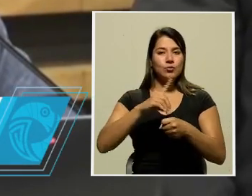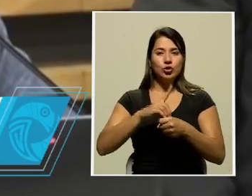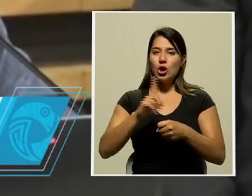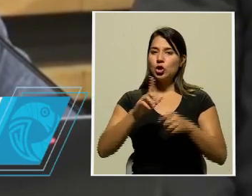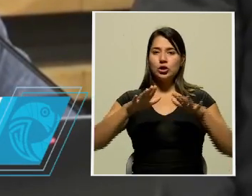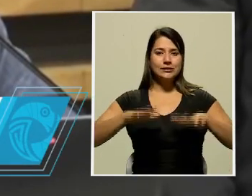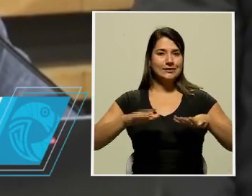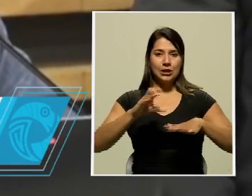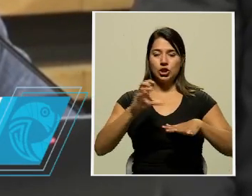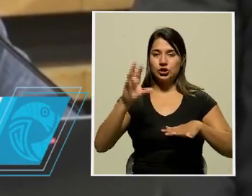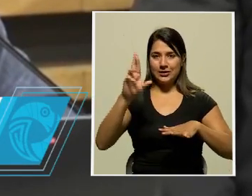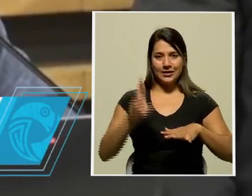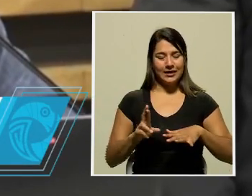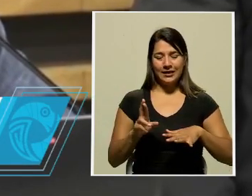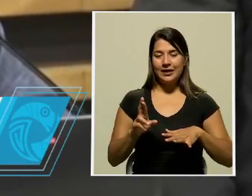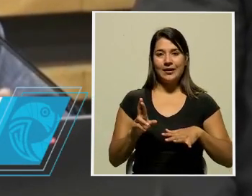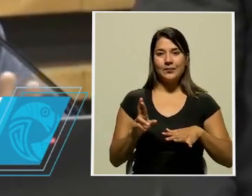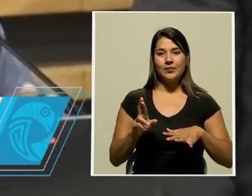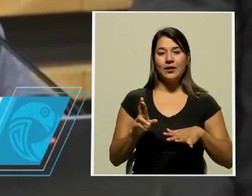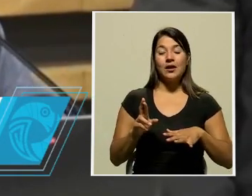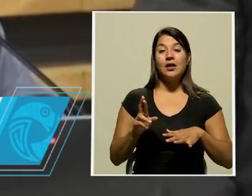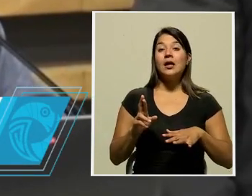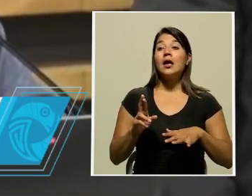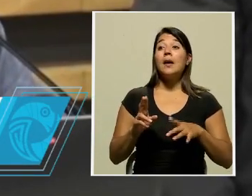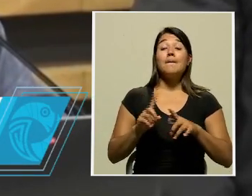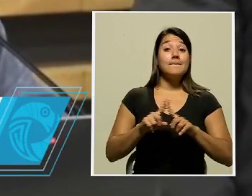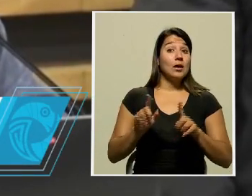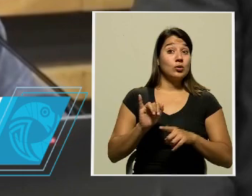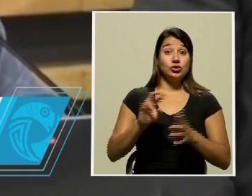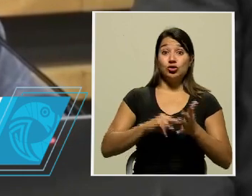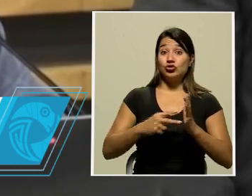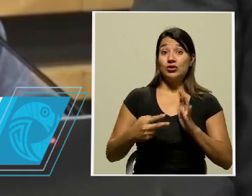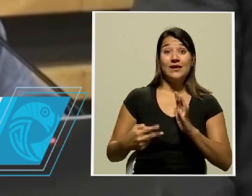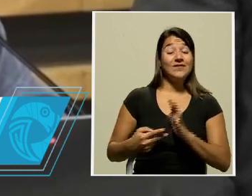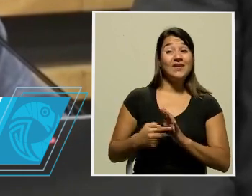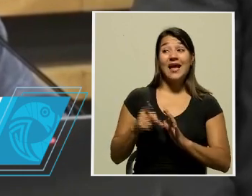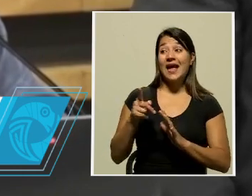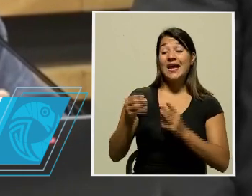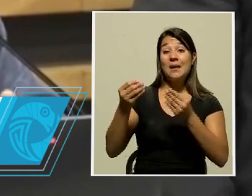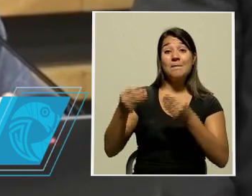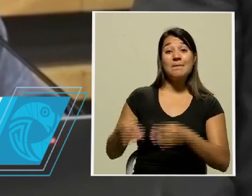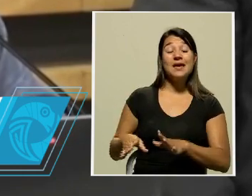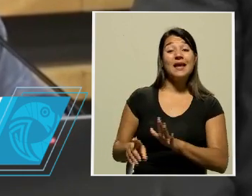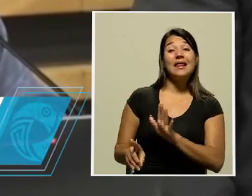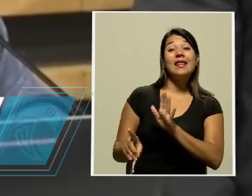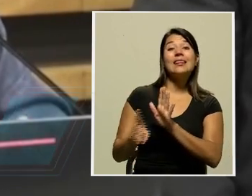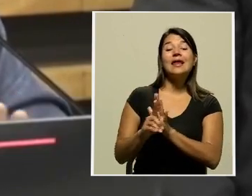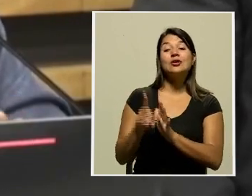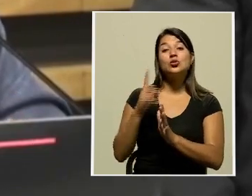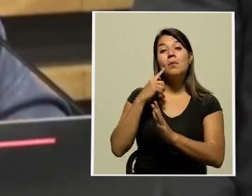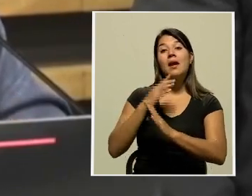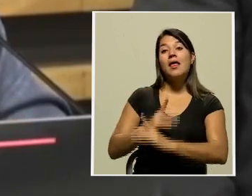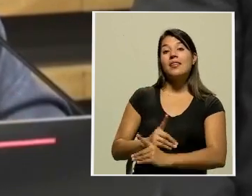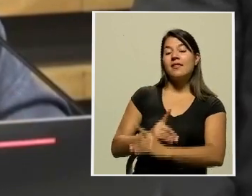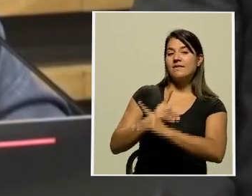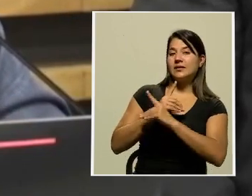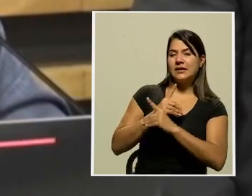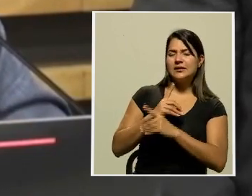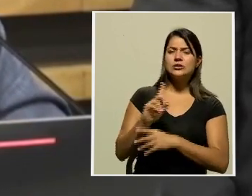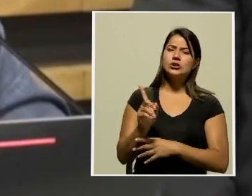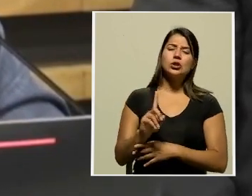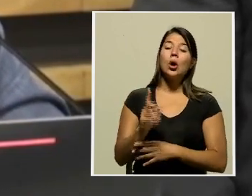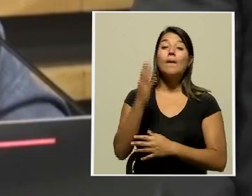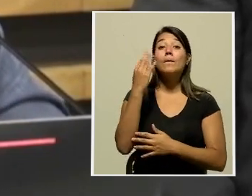que no se encuentra en el país, no se le está causando ninguna indefensión en este sentido